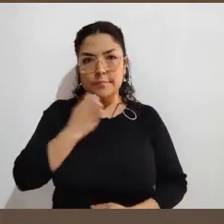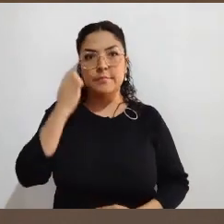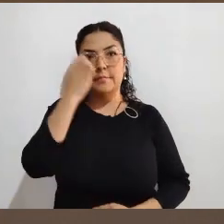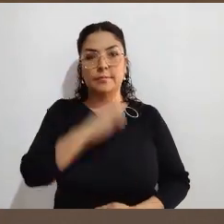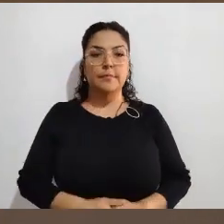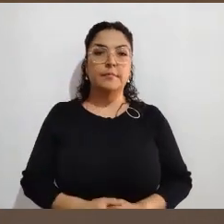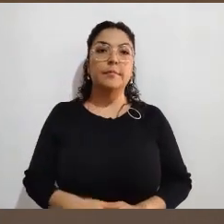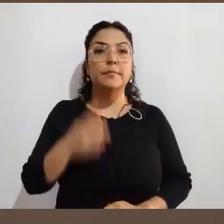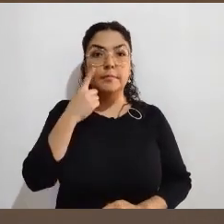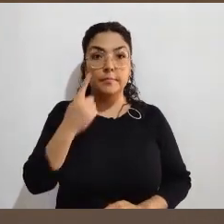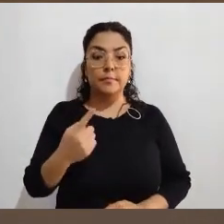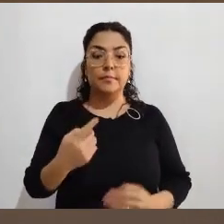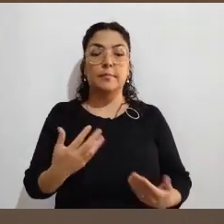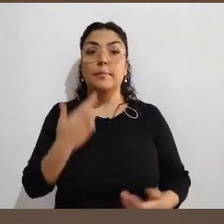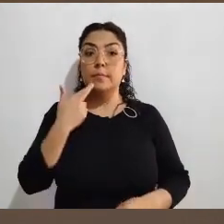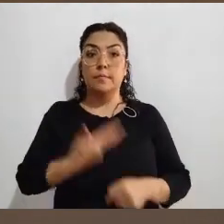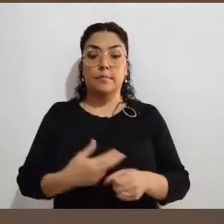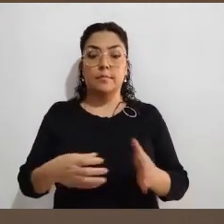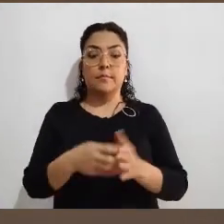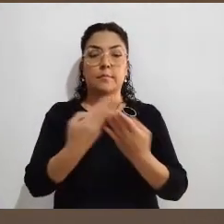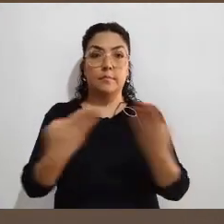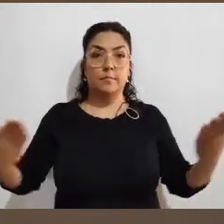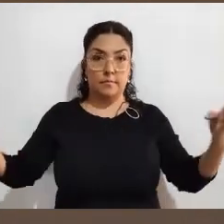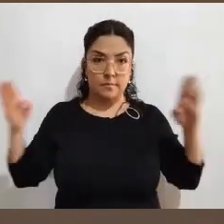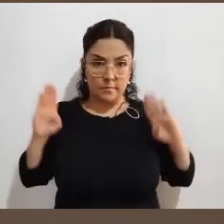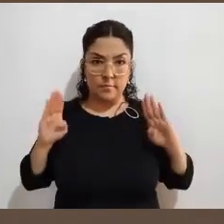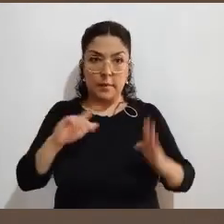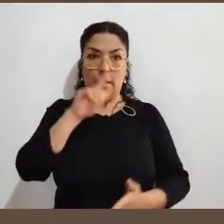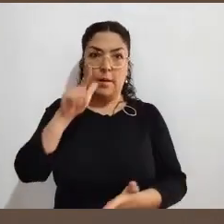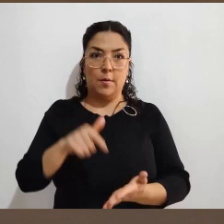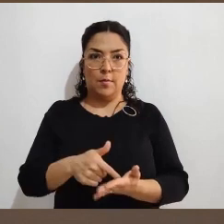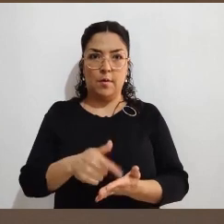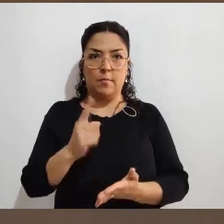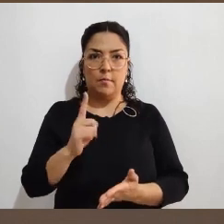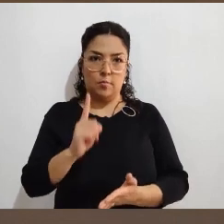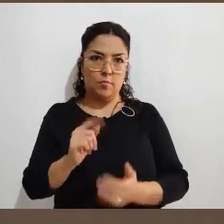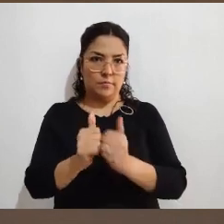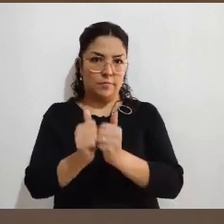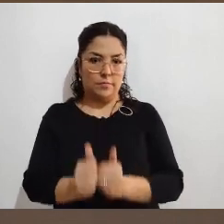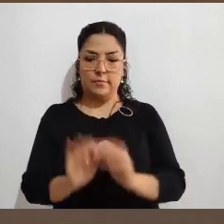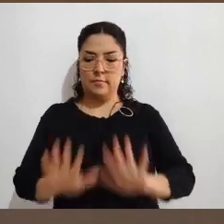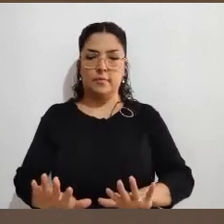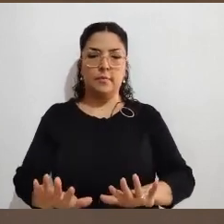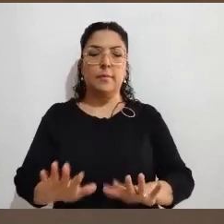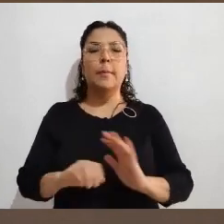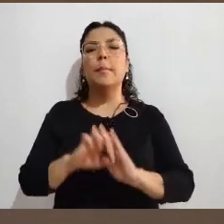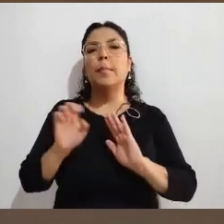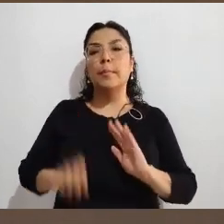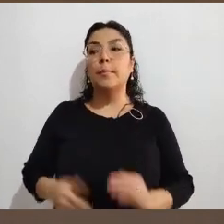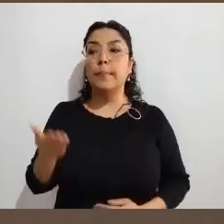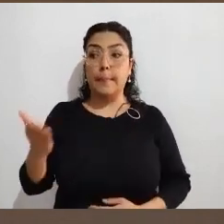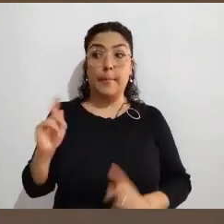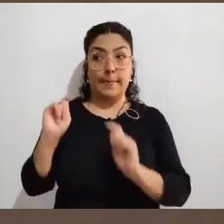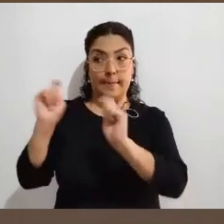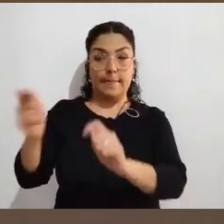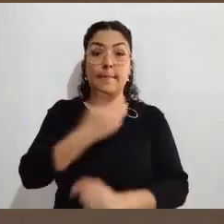diferencia de la mesa directiva de casilla, no está en un solo lugar en forma obligatoria. Si a ti te designan memo